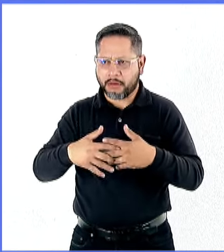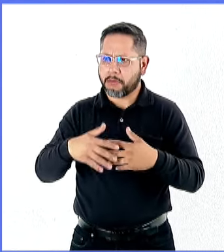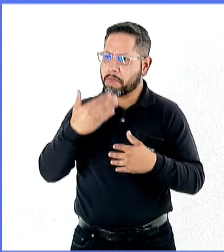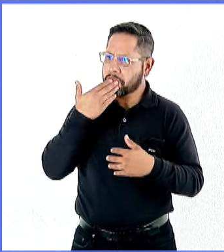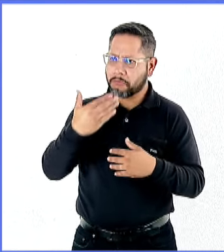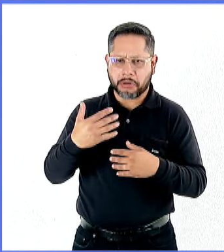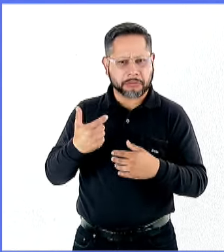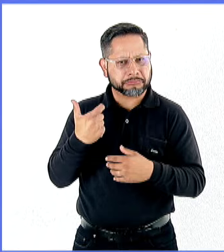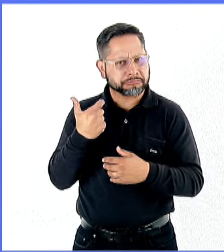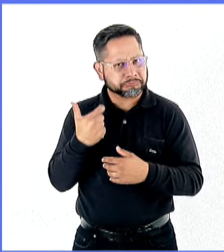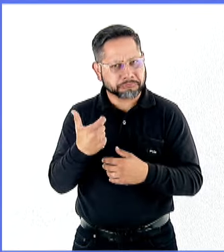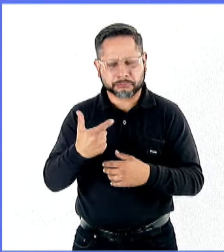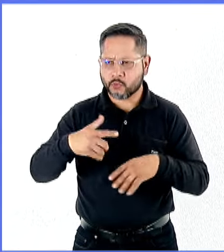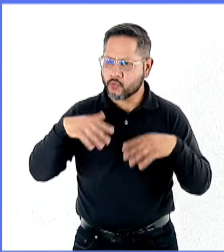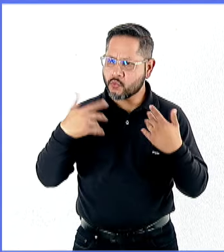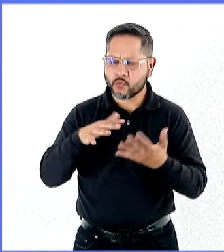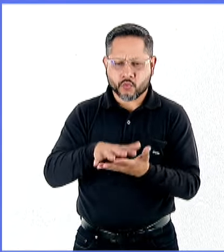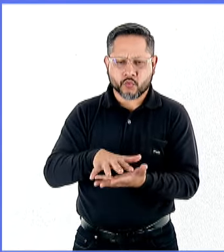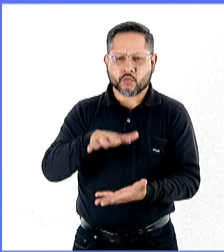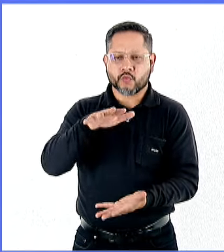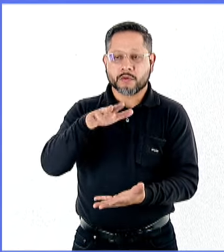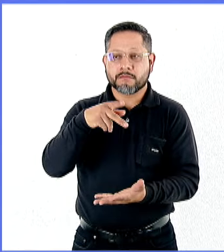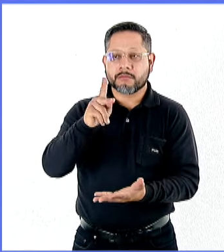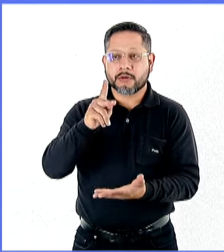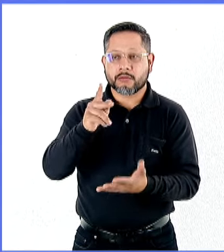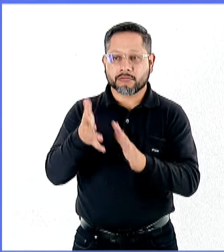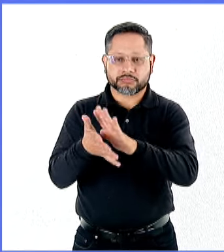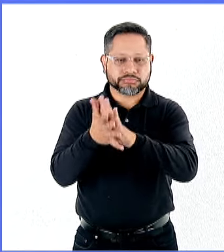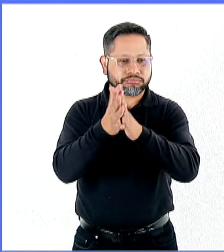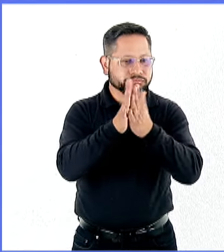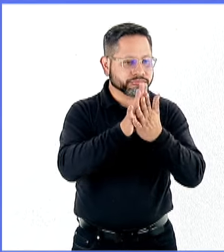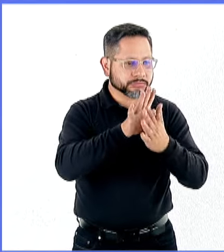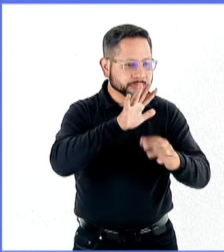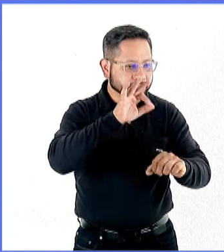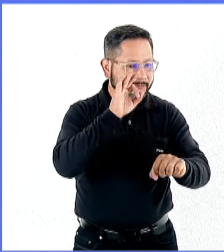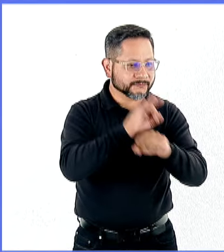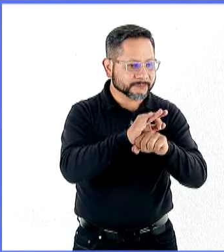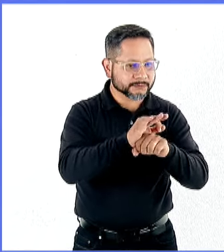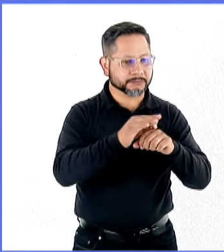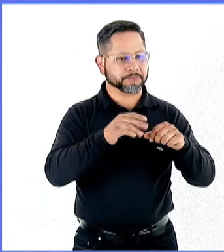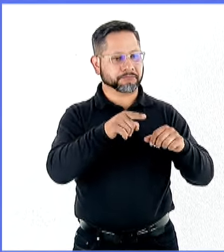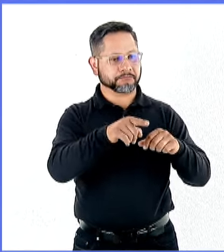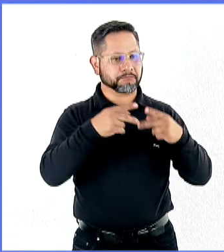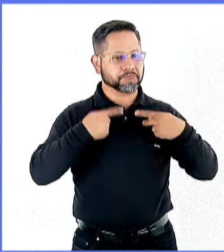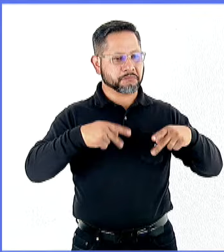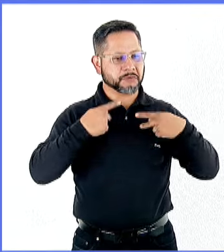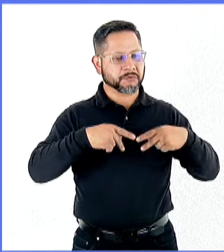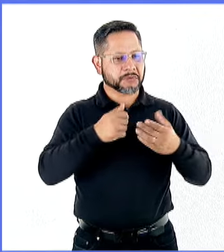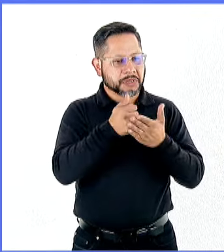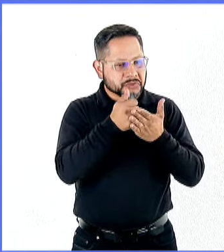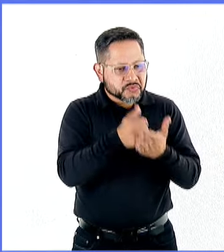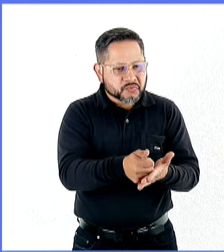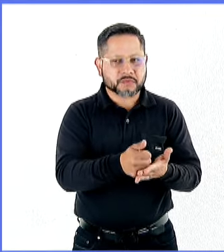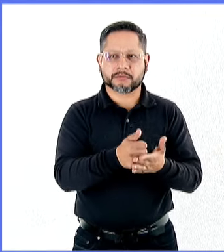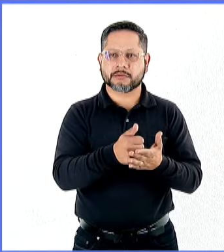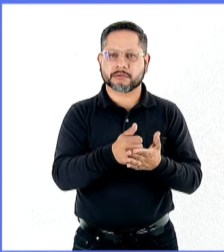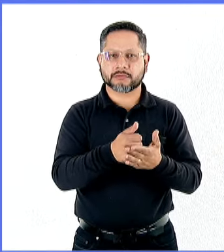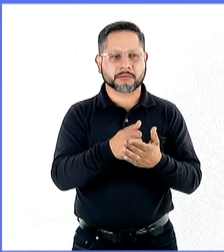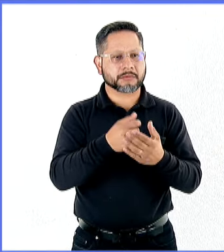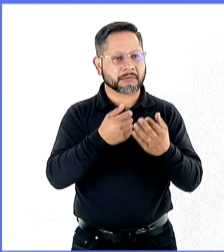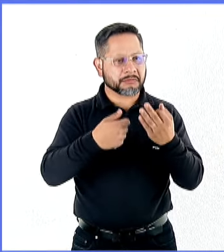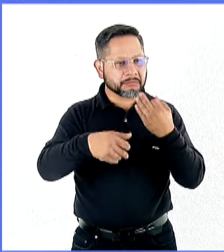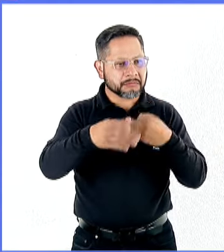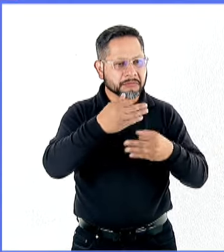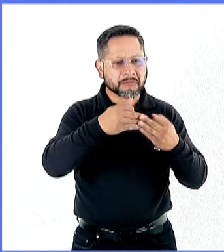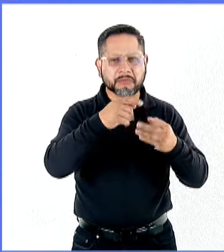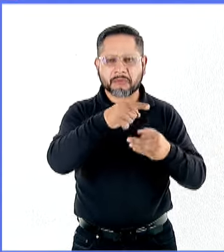tener un engranaje productivo importante que nos permita superar, estar en mejores condiciones sociales, ambientales, fiscales. Ya